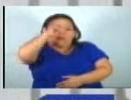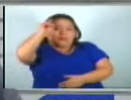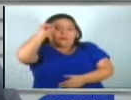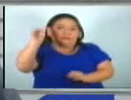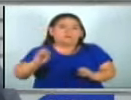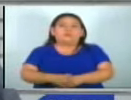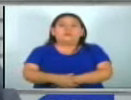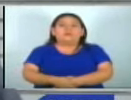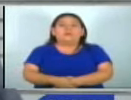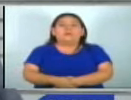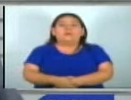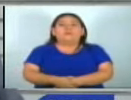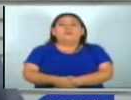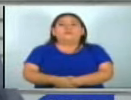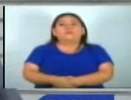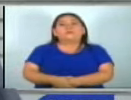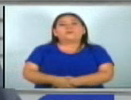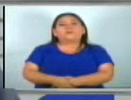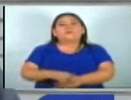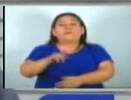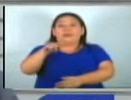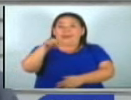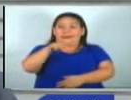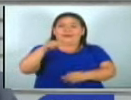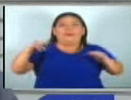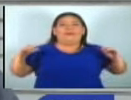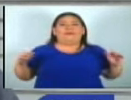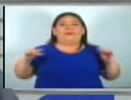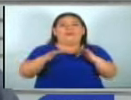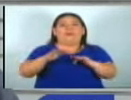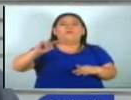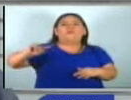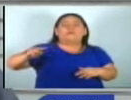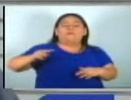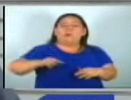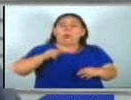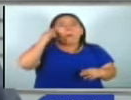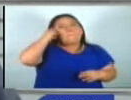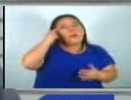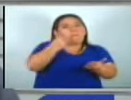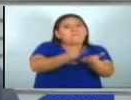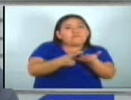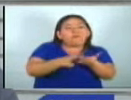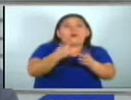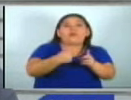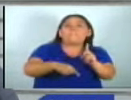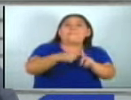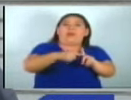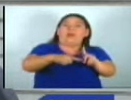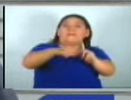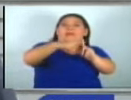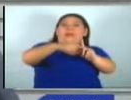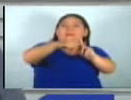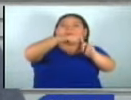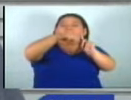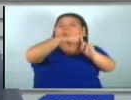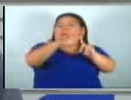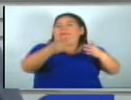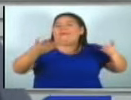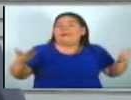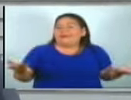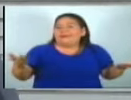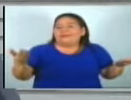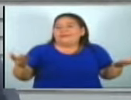En su primer reunión se han recetado el doble y lo